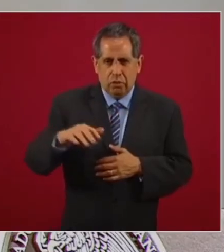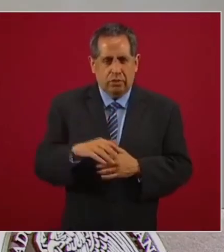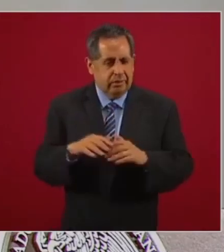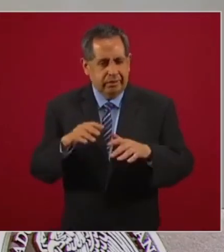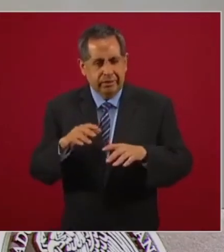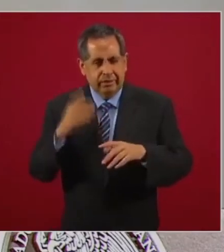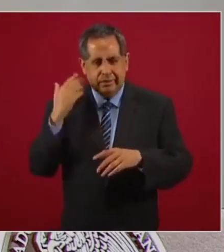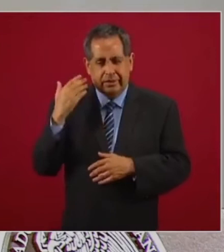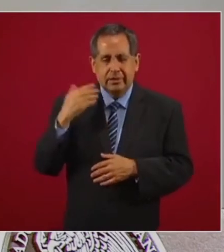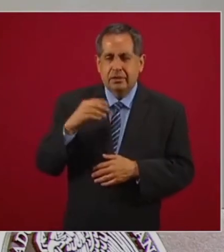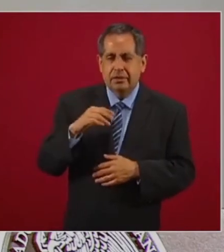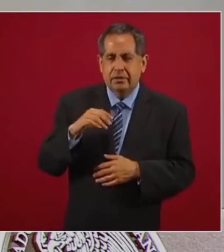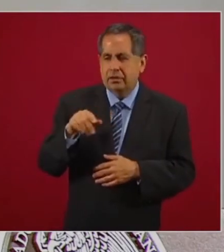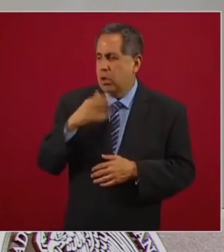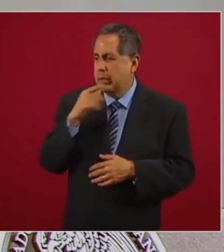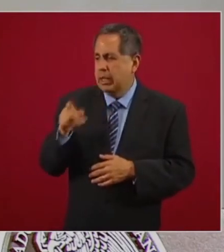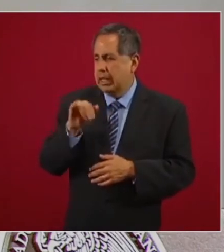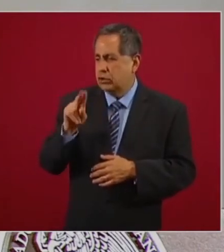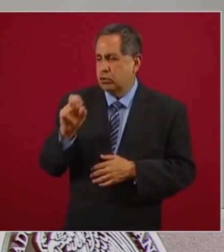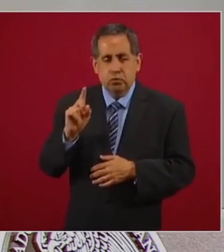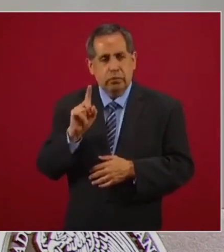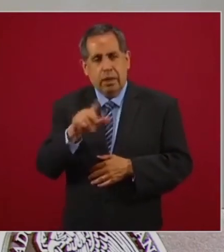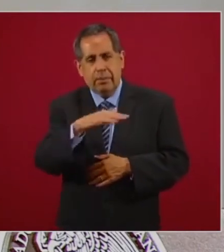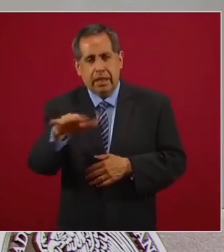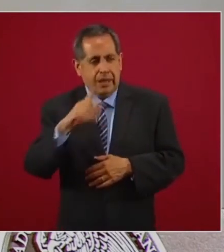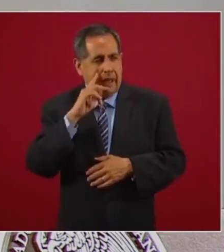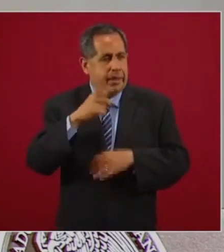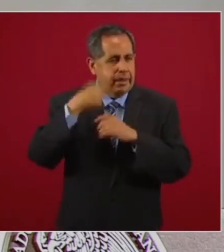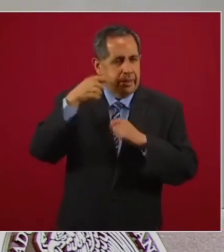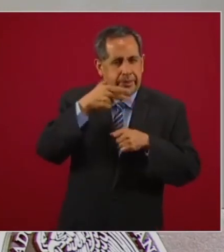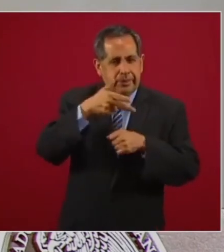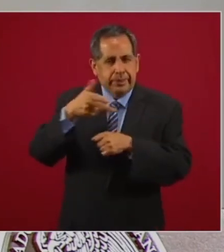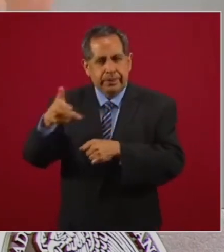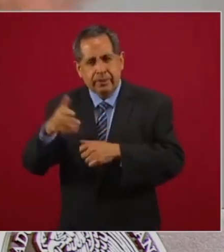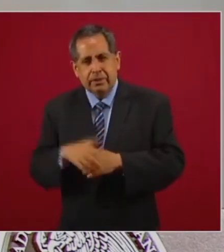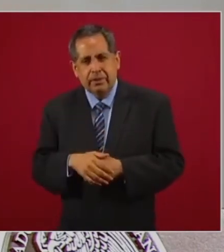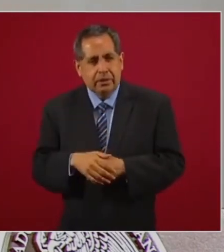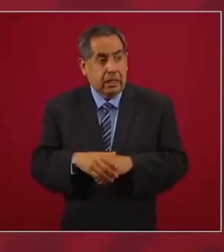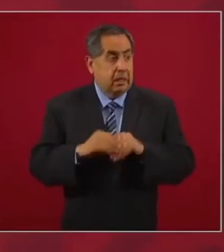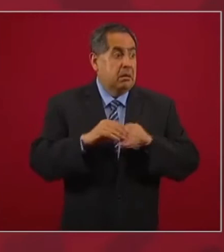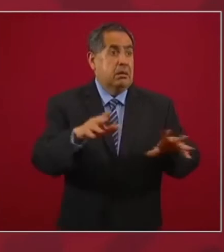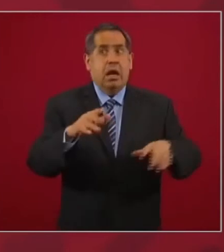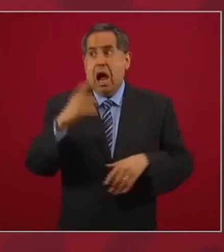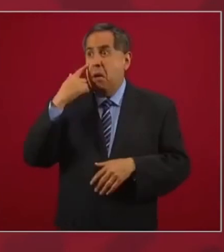video, gran noticia.